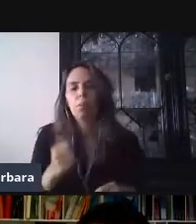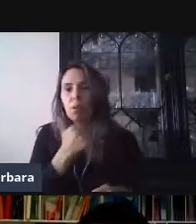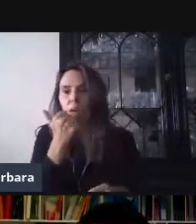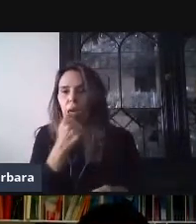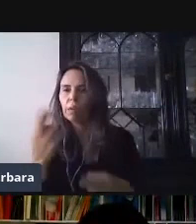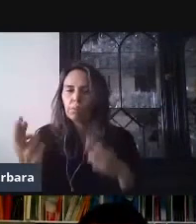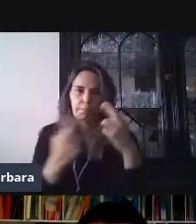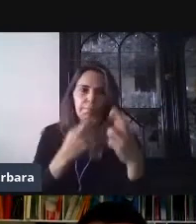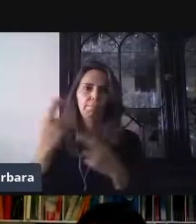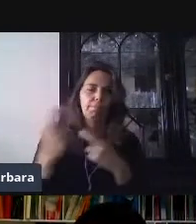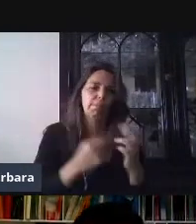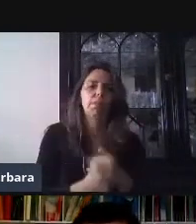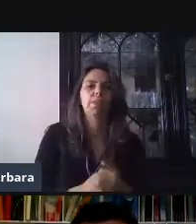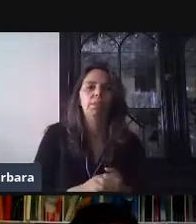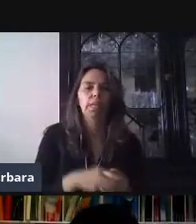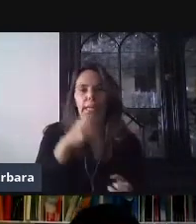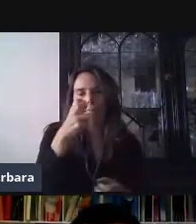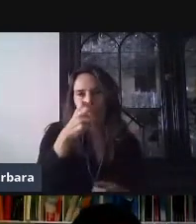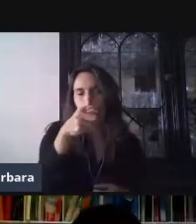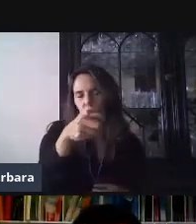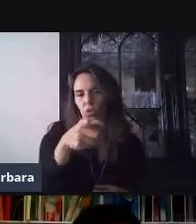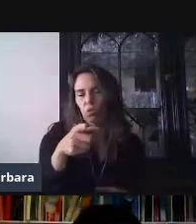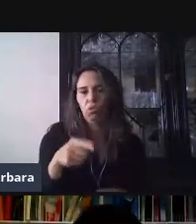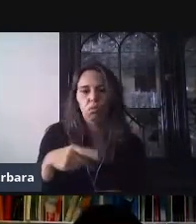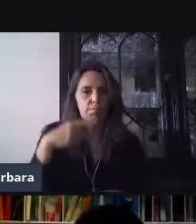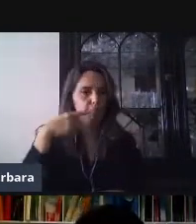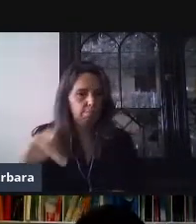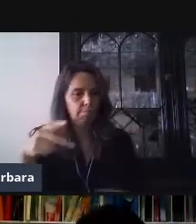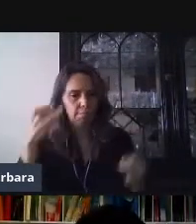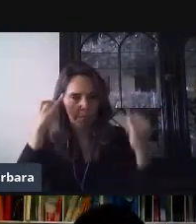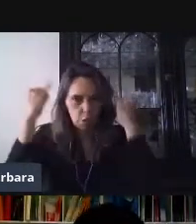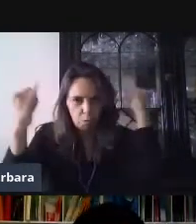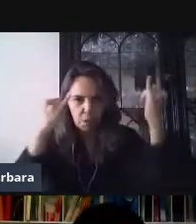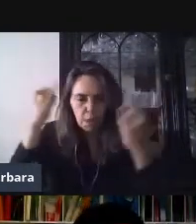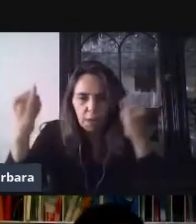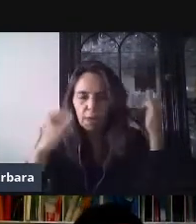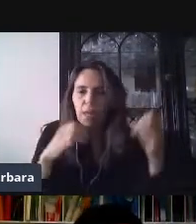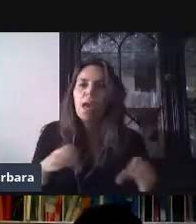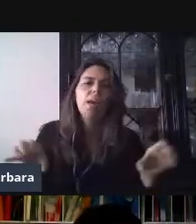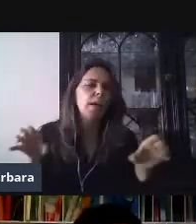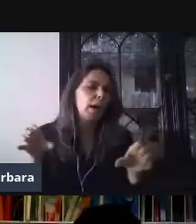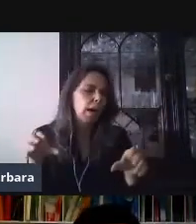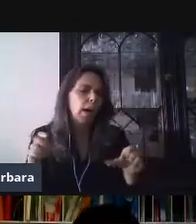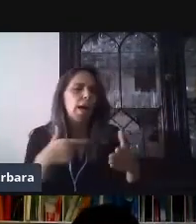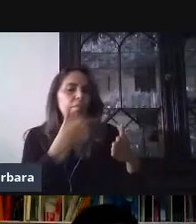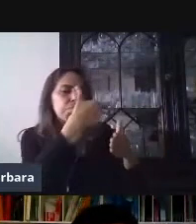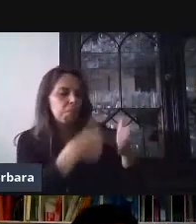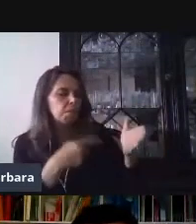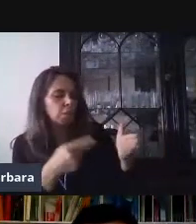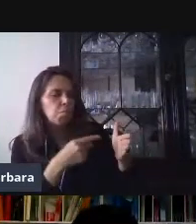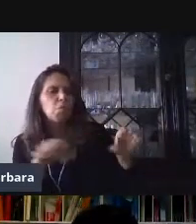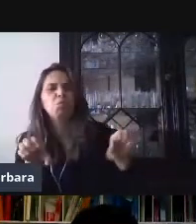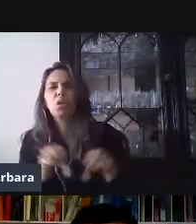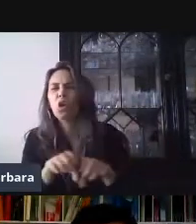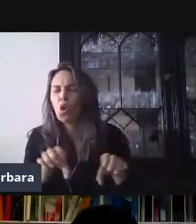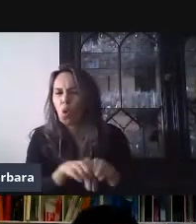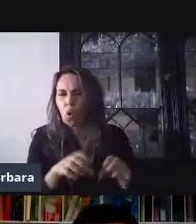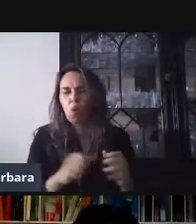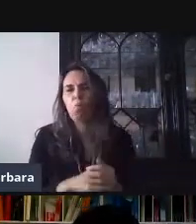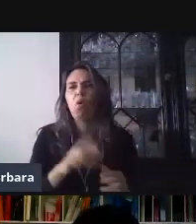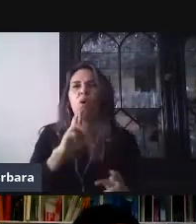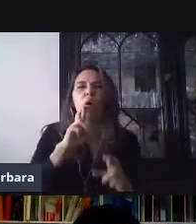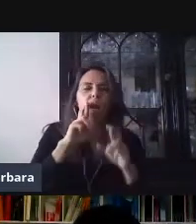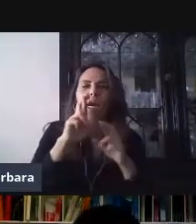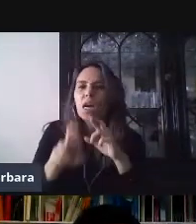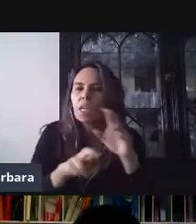personalización, que tú puedes poner este tipo de documentos. Si quieres hacer una encuesta y que tenga el mismo tiempo, sabes que no,